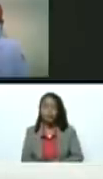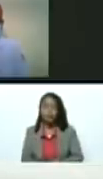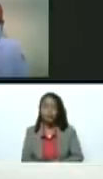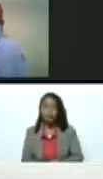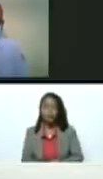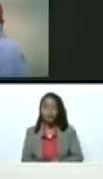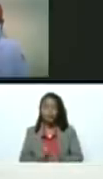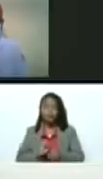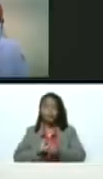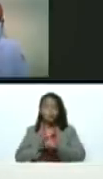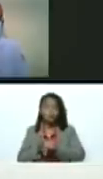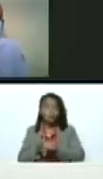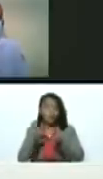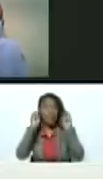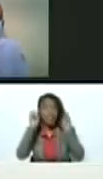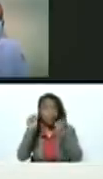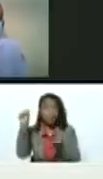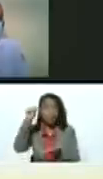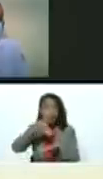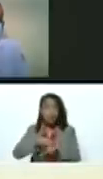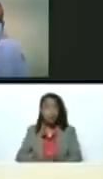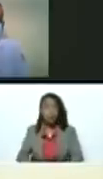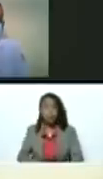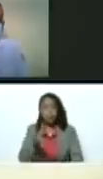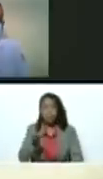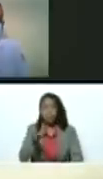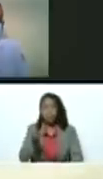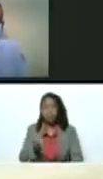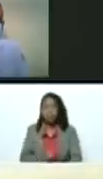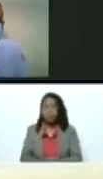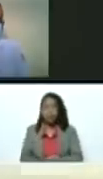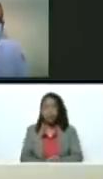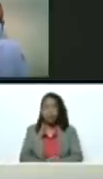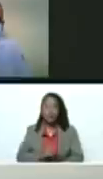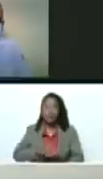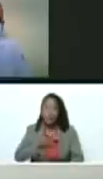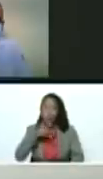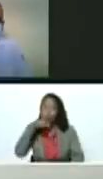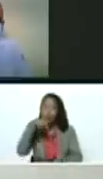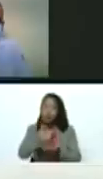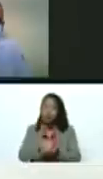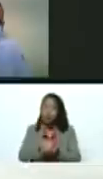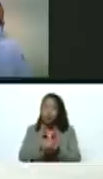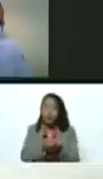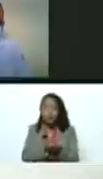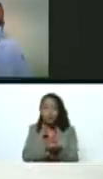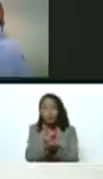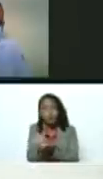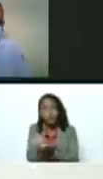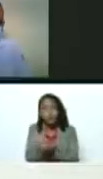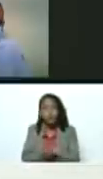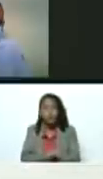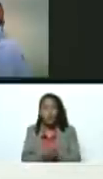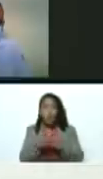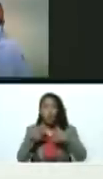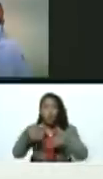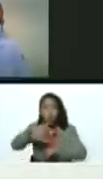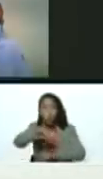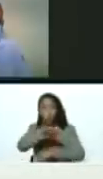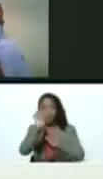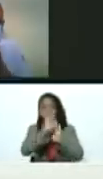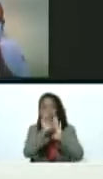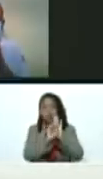Bueno, es un tema central, lo podríamos llamar transversal de toda esta etapa.